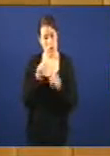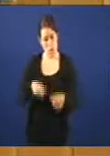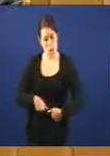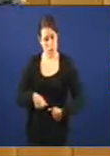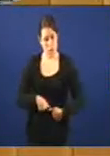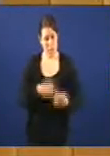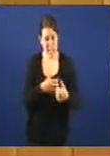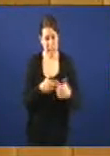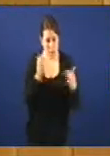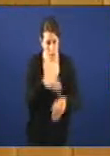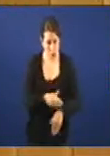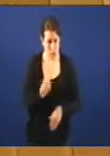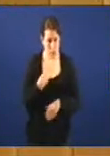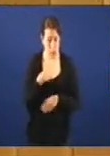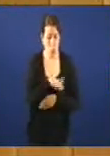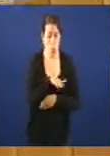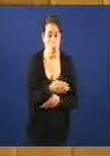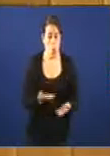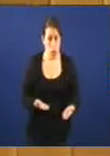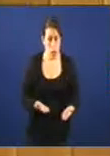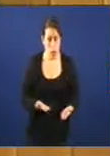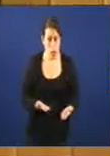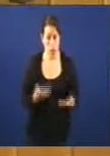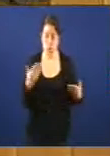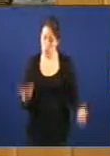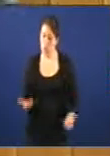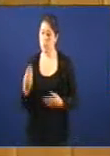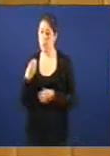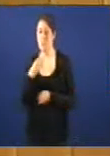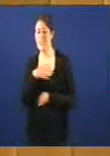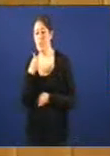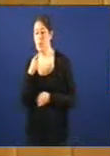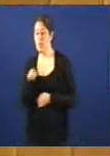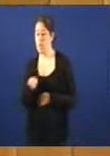a donde van a producir en Vila Xoan se non hai posto de traballo? por lo tanto vostedes son cómplices responsables